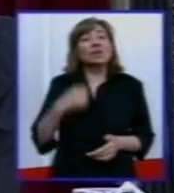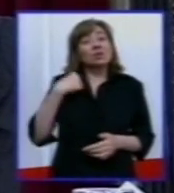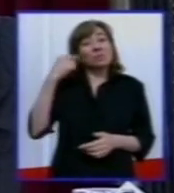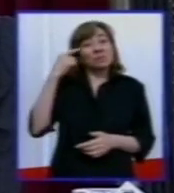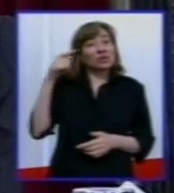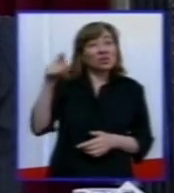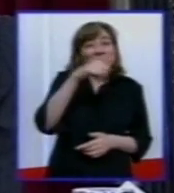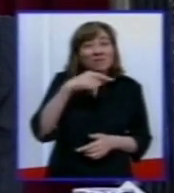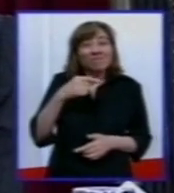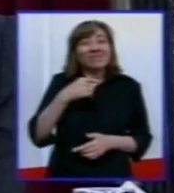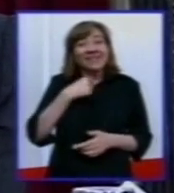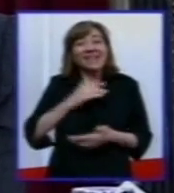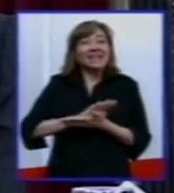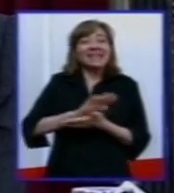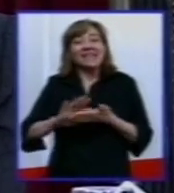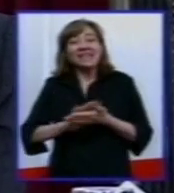lo que siempre hicieron,